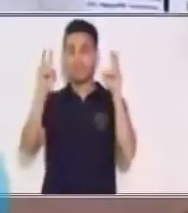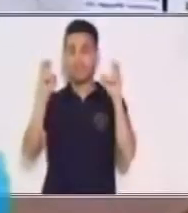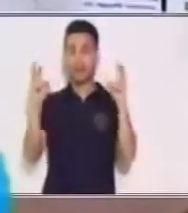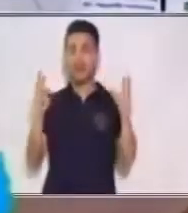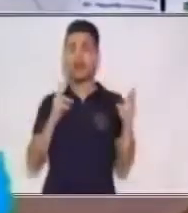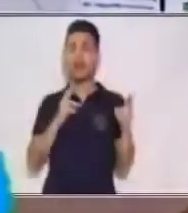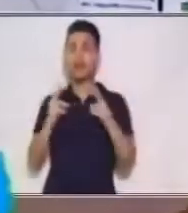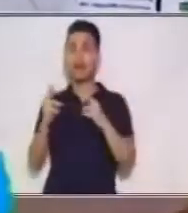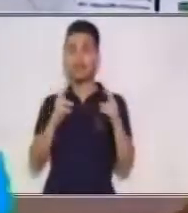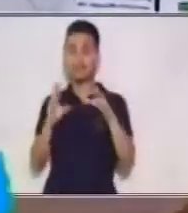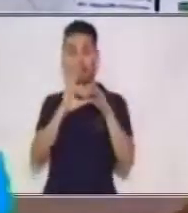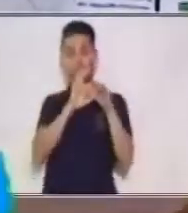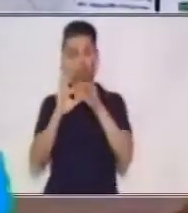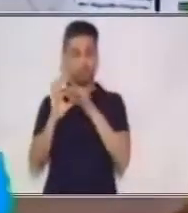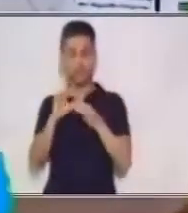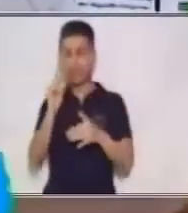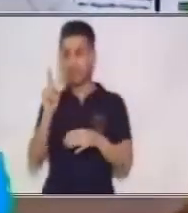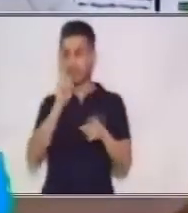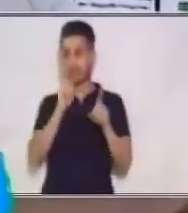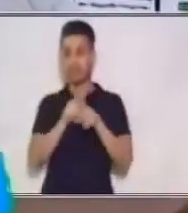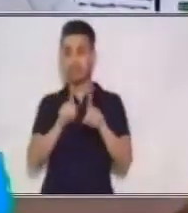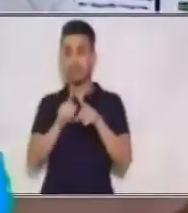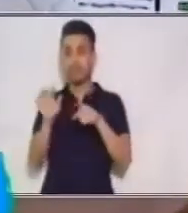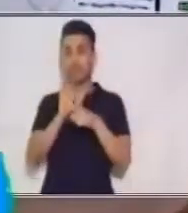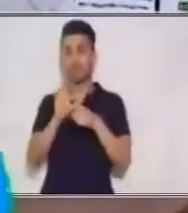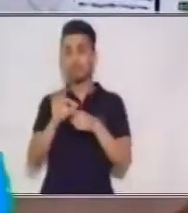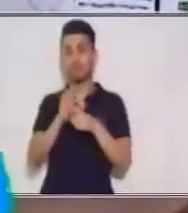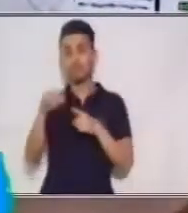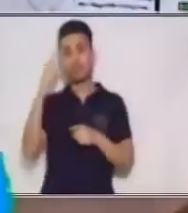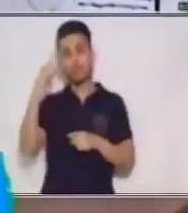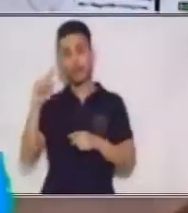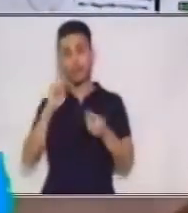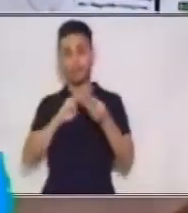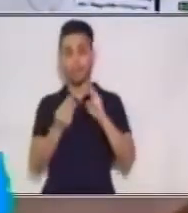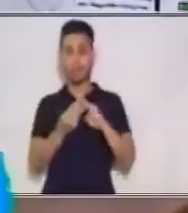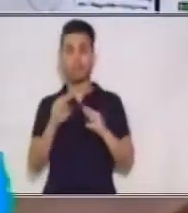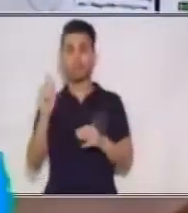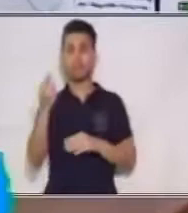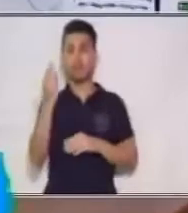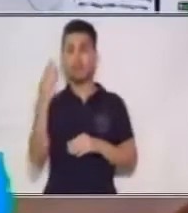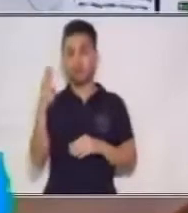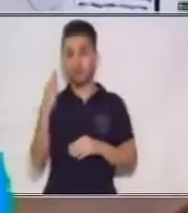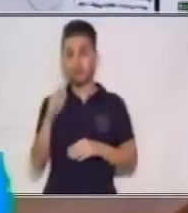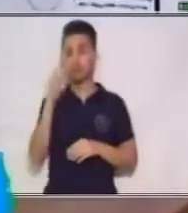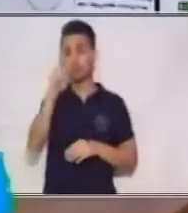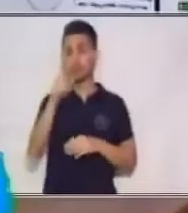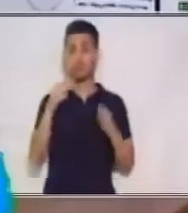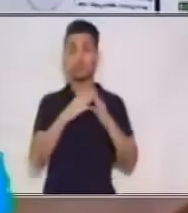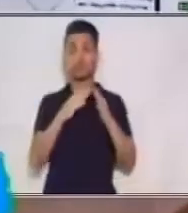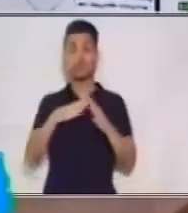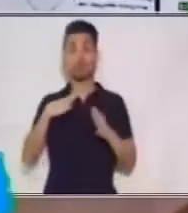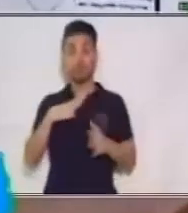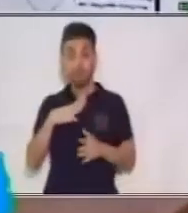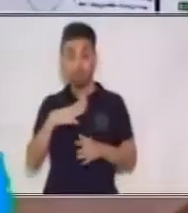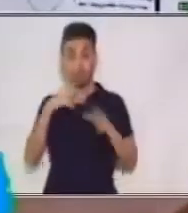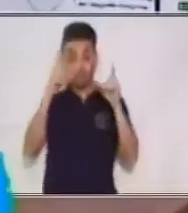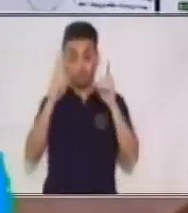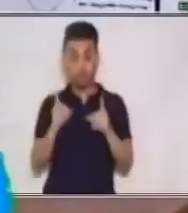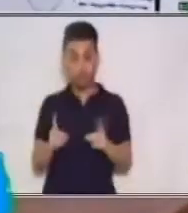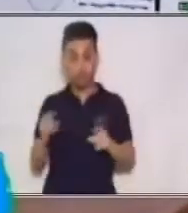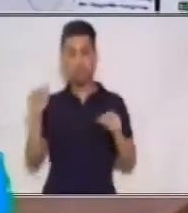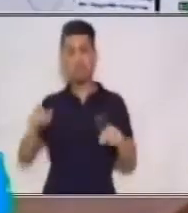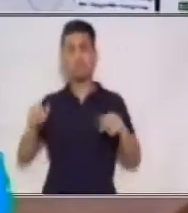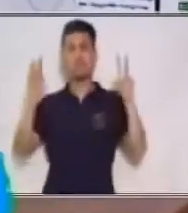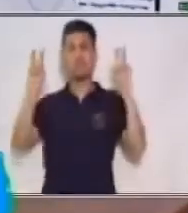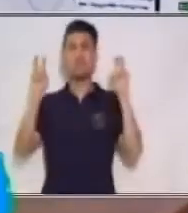y Funciones del Área de Matemática para Primer Grado Básico. Si en casa hay alguna persona con discapacidad, este tema